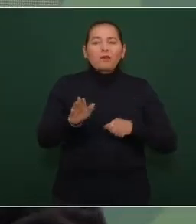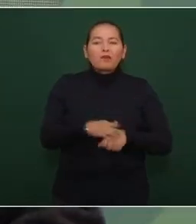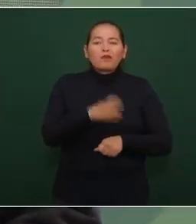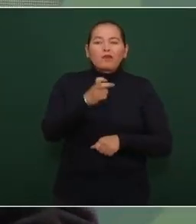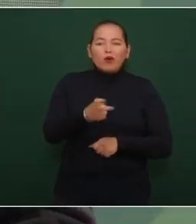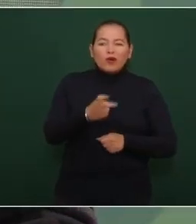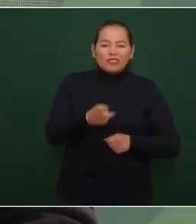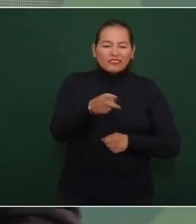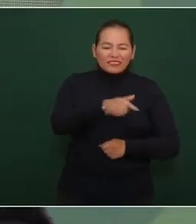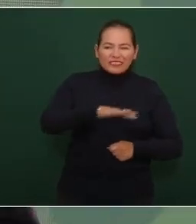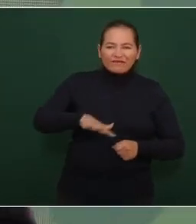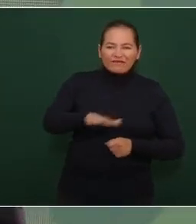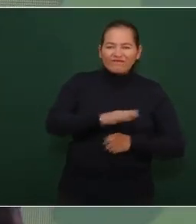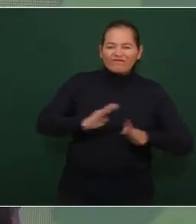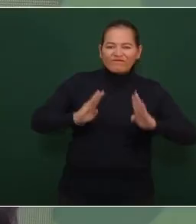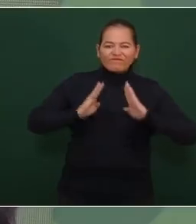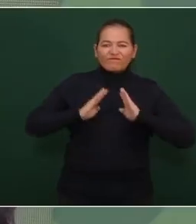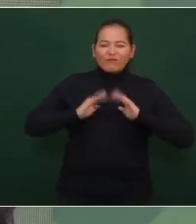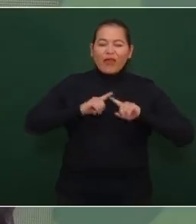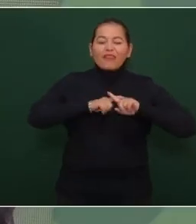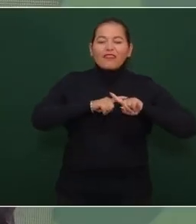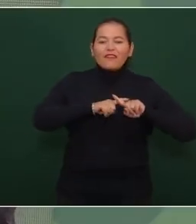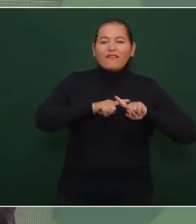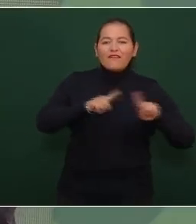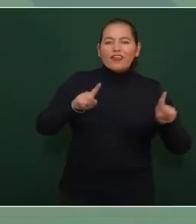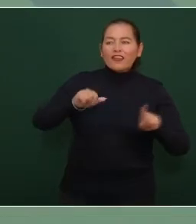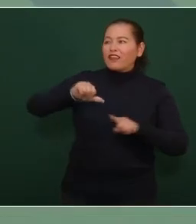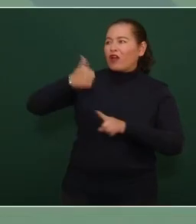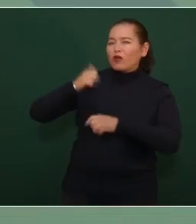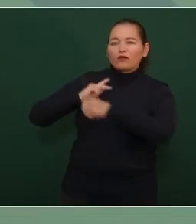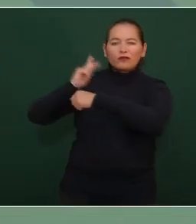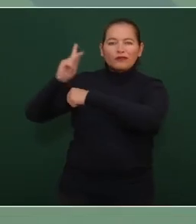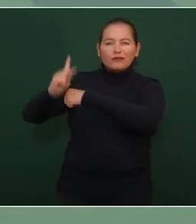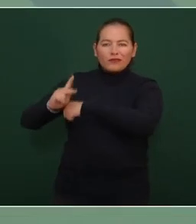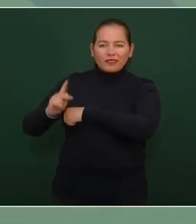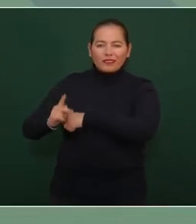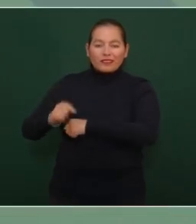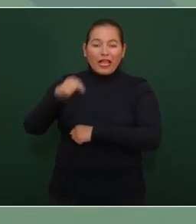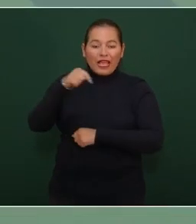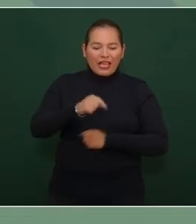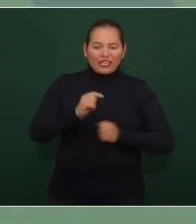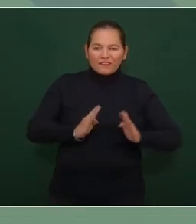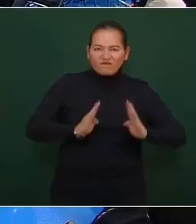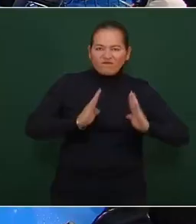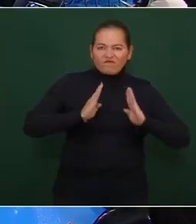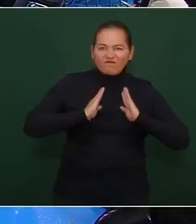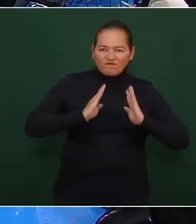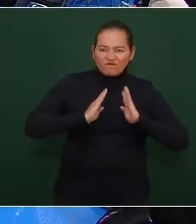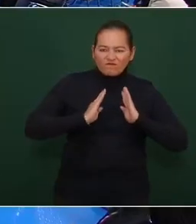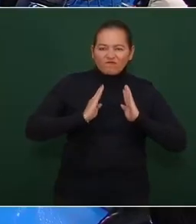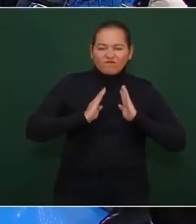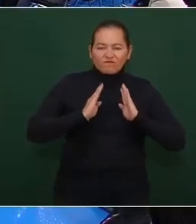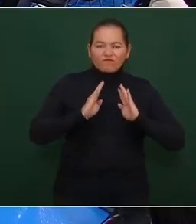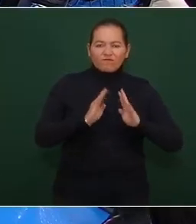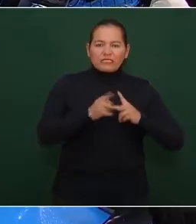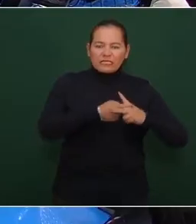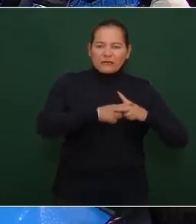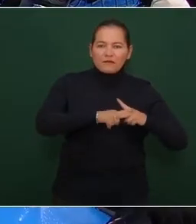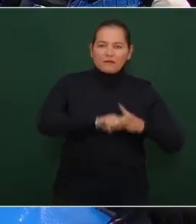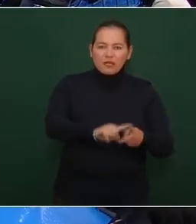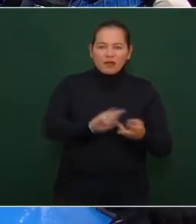de otros países este es un ejército surgido de un movimiento